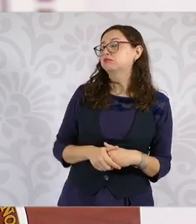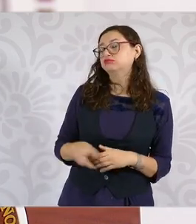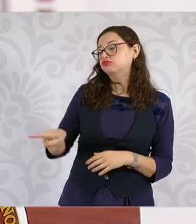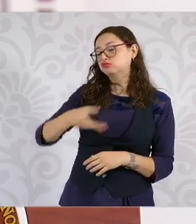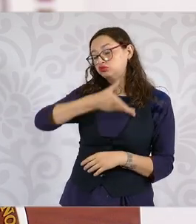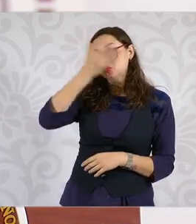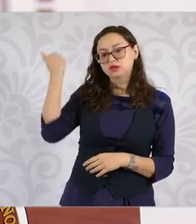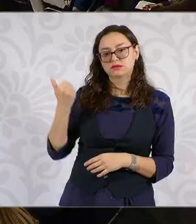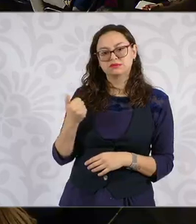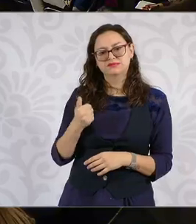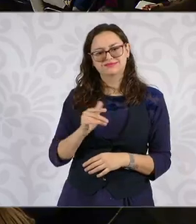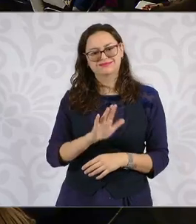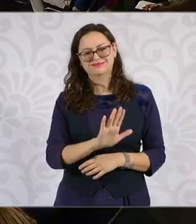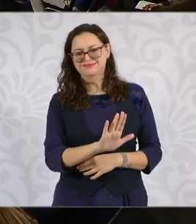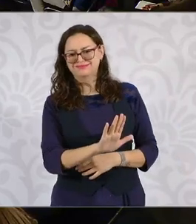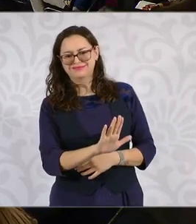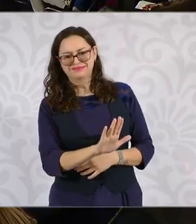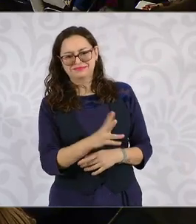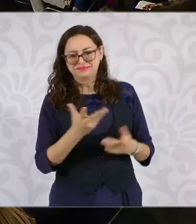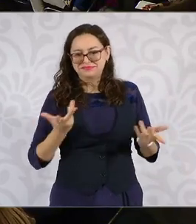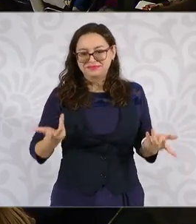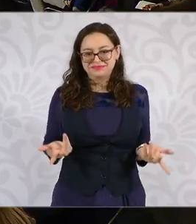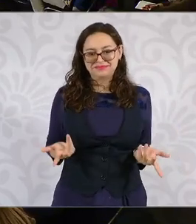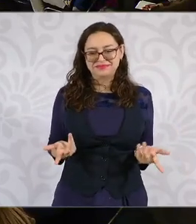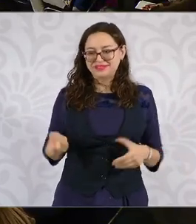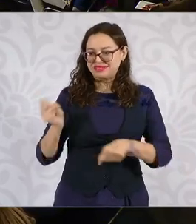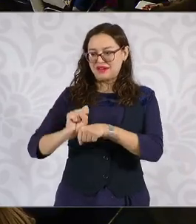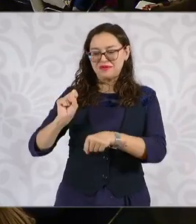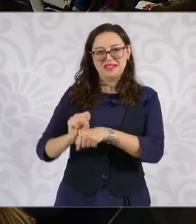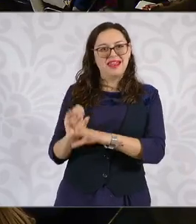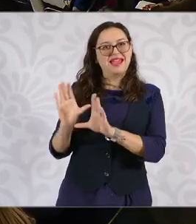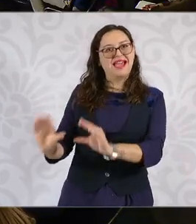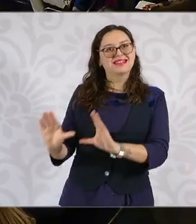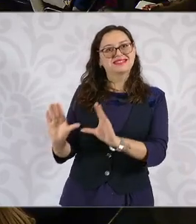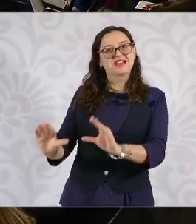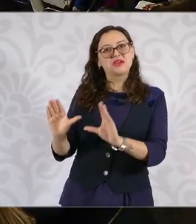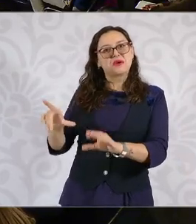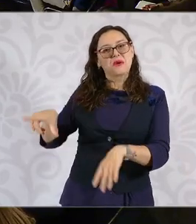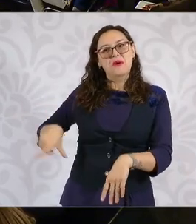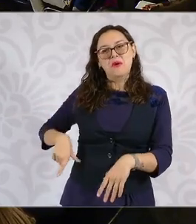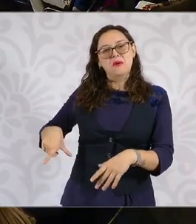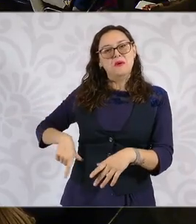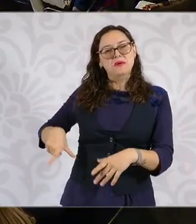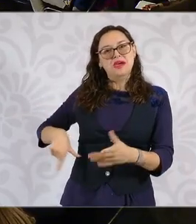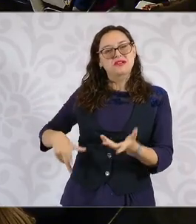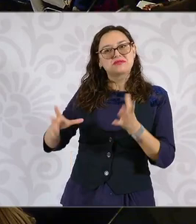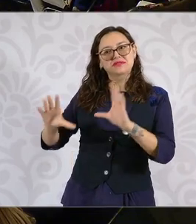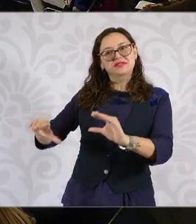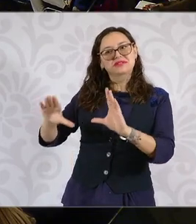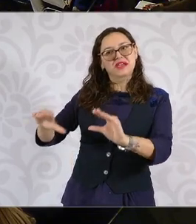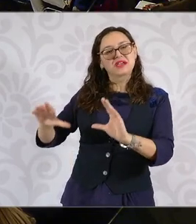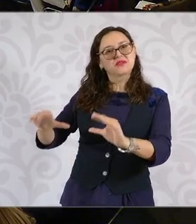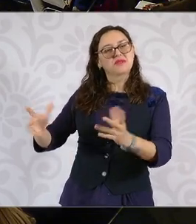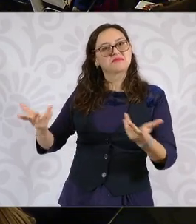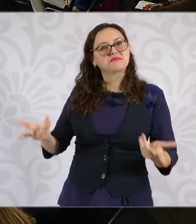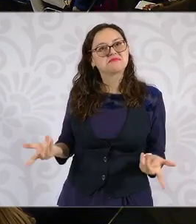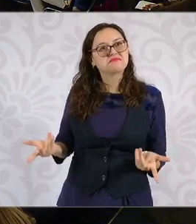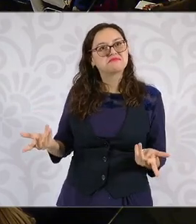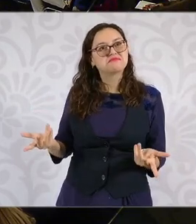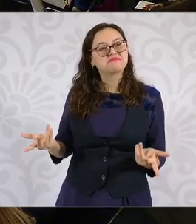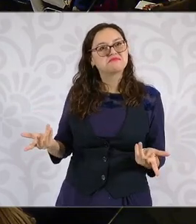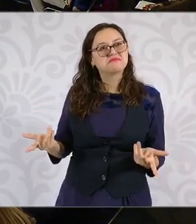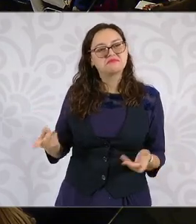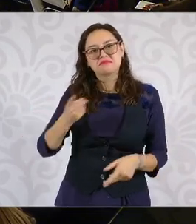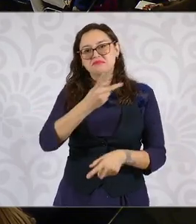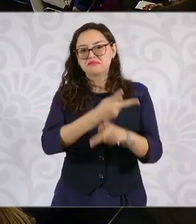es la educación que imparte el Estado. Entonces, que haya un vínculo entre la secundaria y la